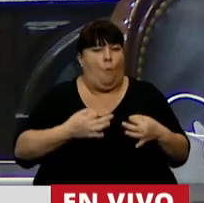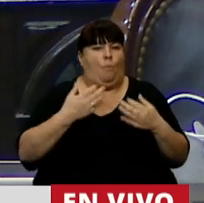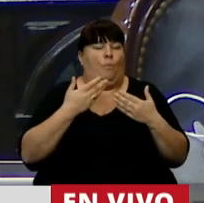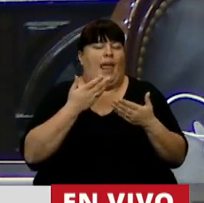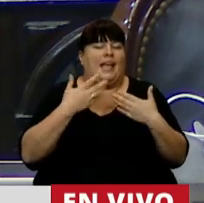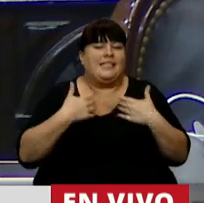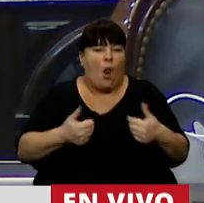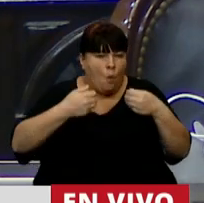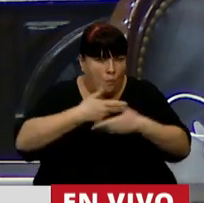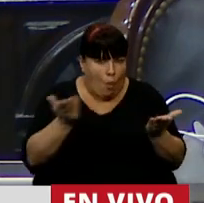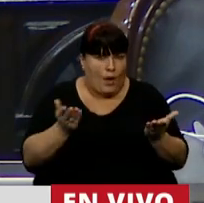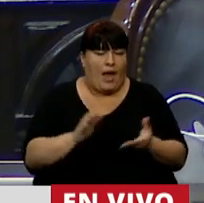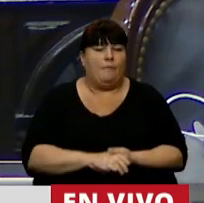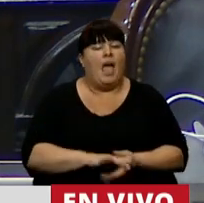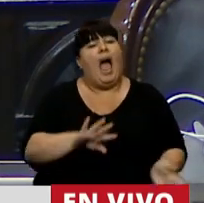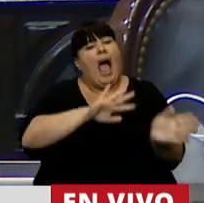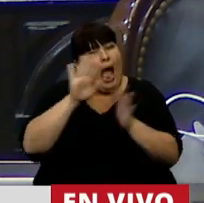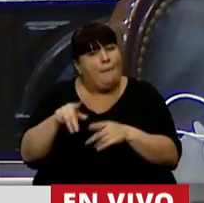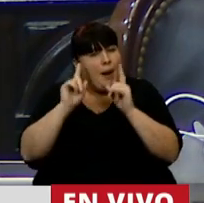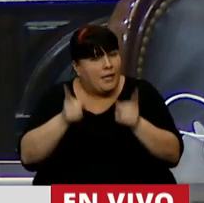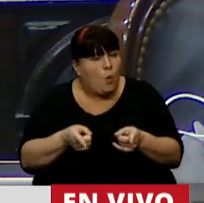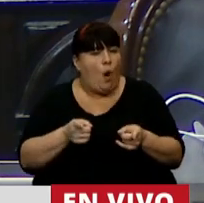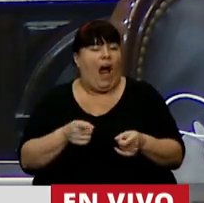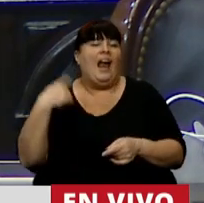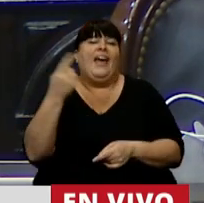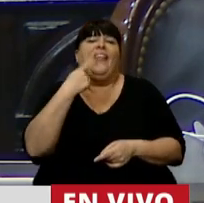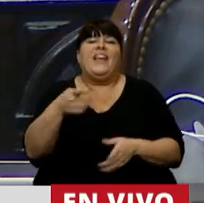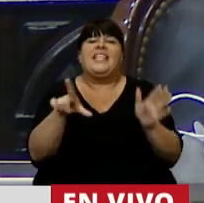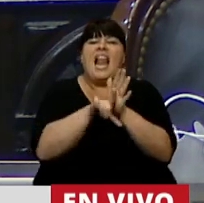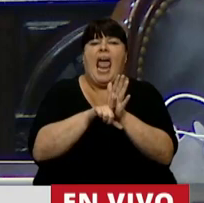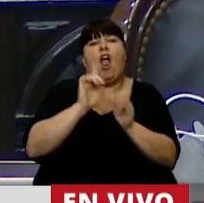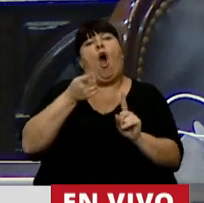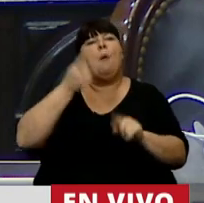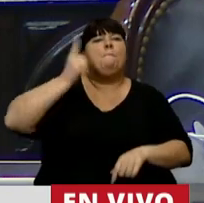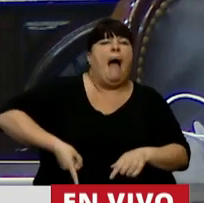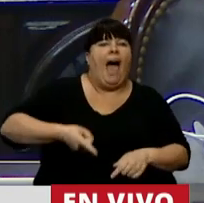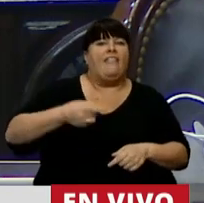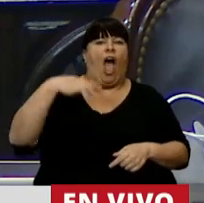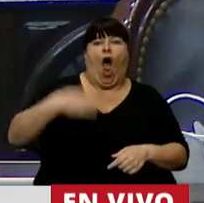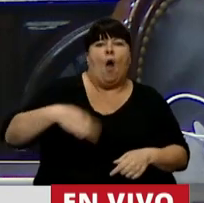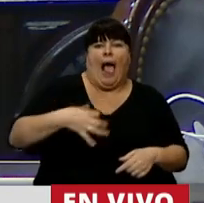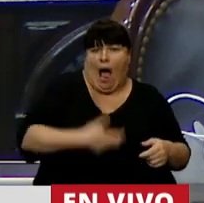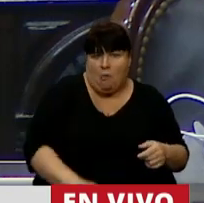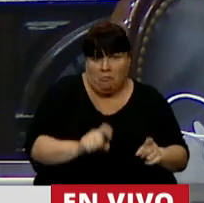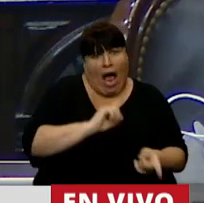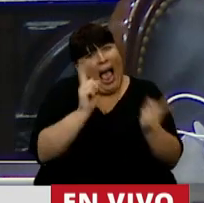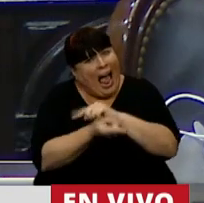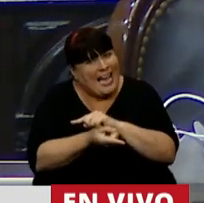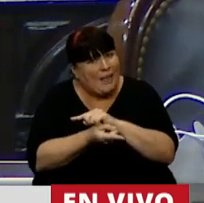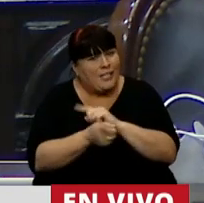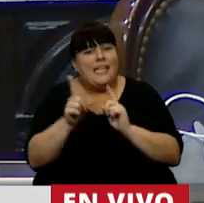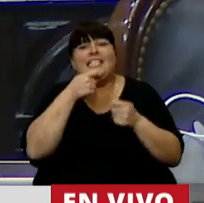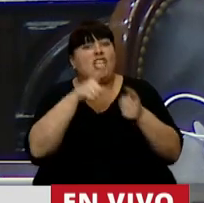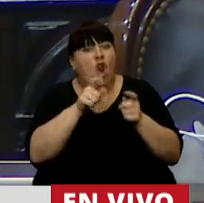la salud pública. Por otro lado, sin embargo, quienes dicen que esta ley viene a imponer y obligar a las mujeres, por el contrario, el no